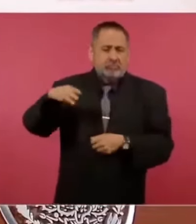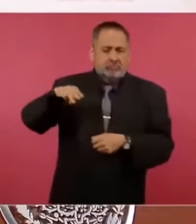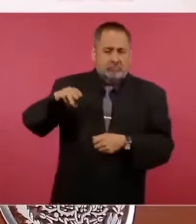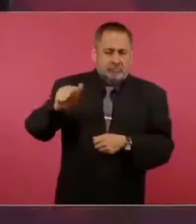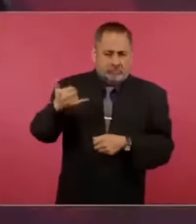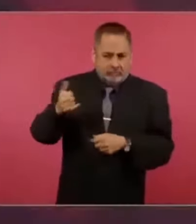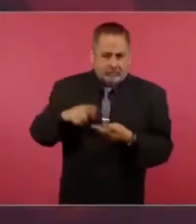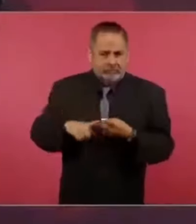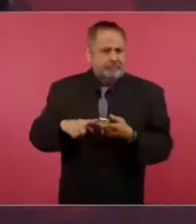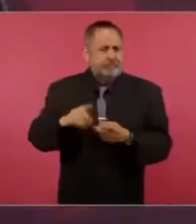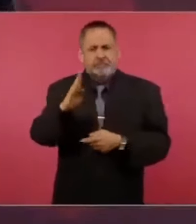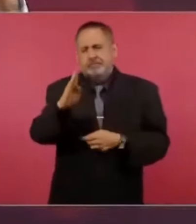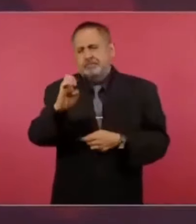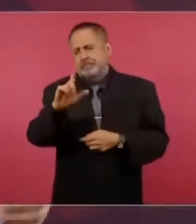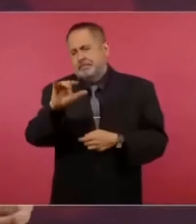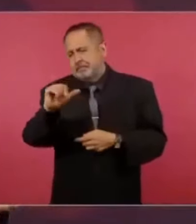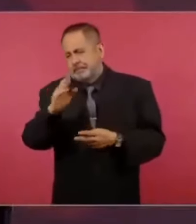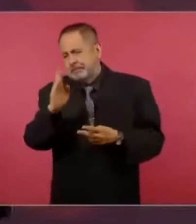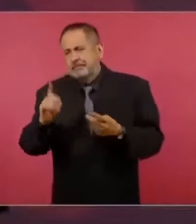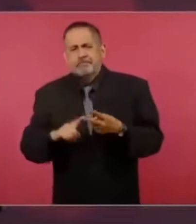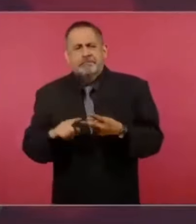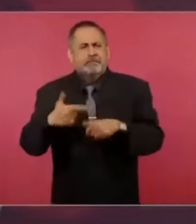Belice, Guatemala y Honduras,